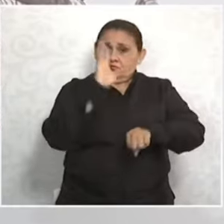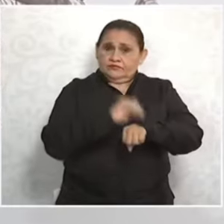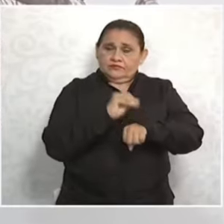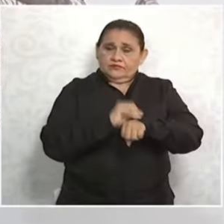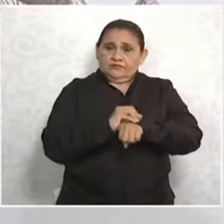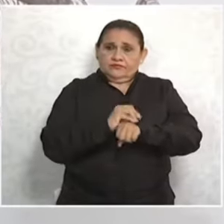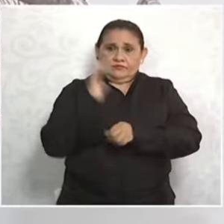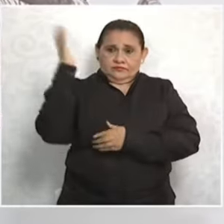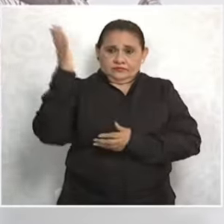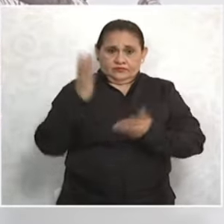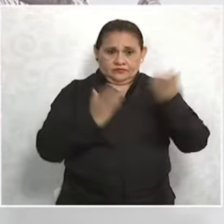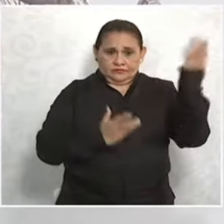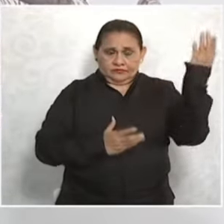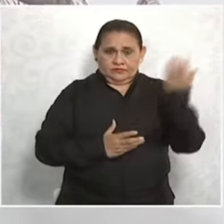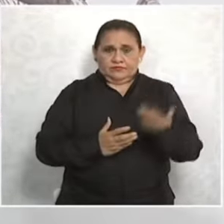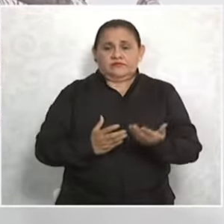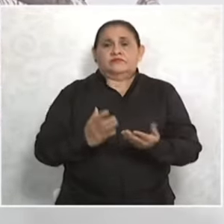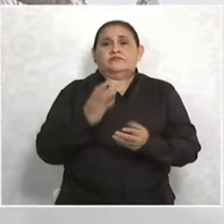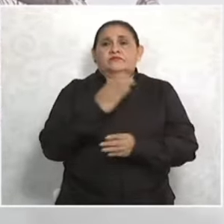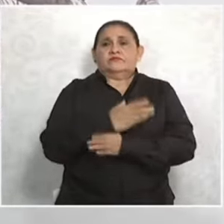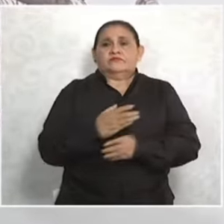y despacho de mercancías provenientes de este medio de transporte.